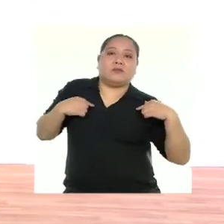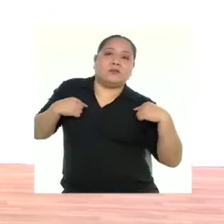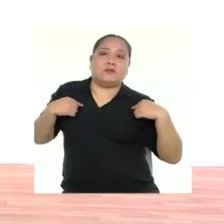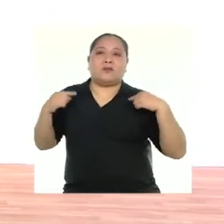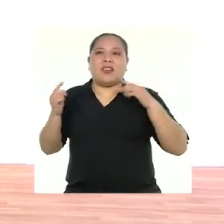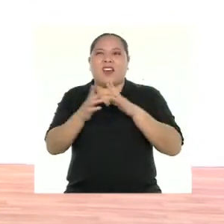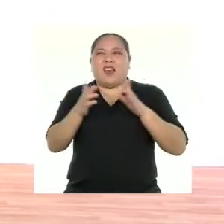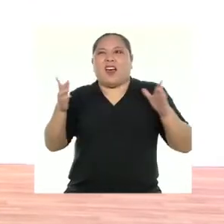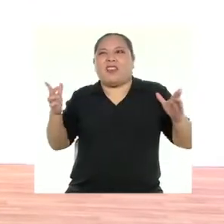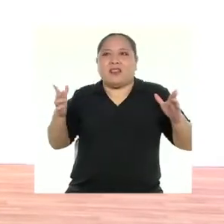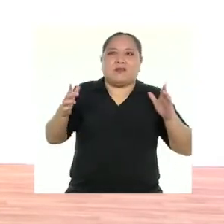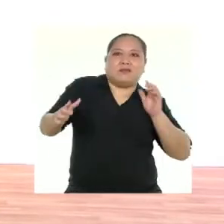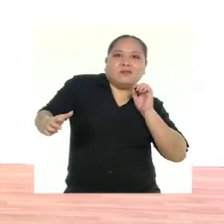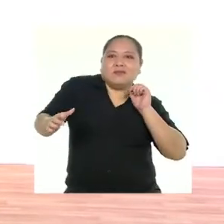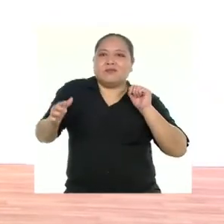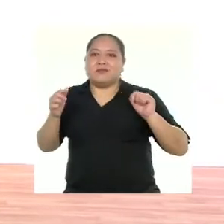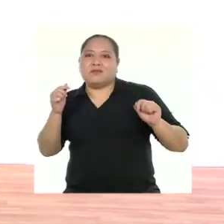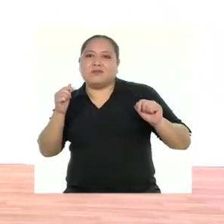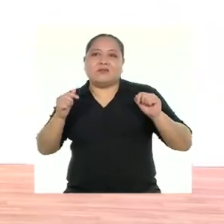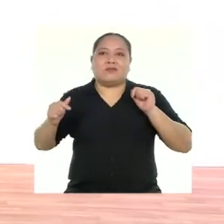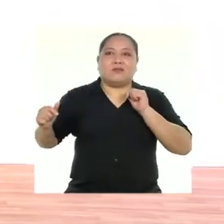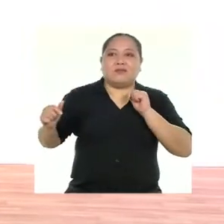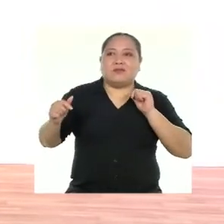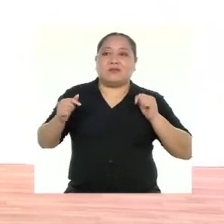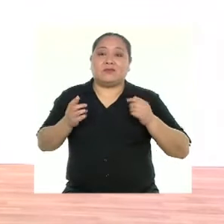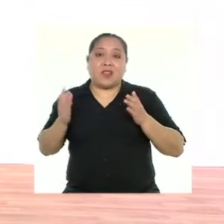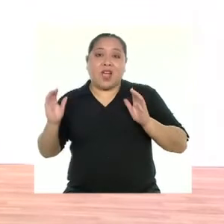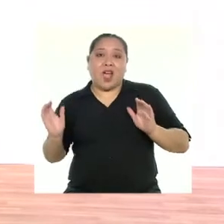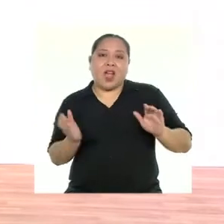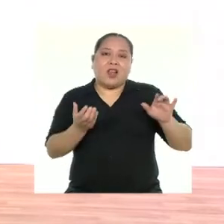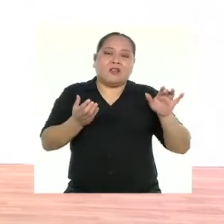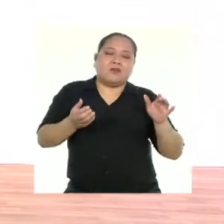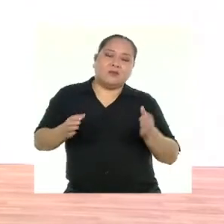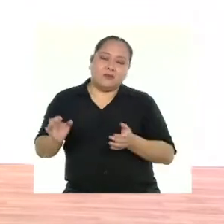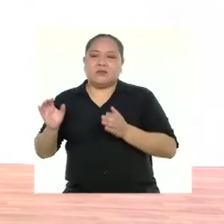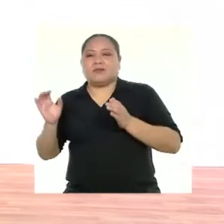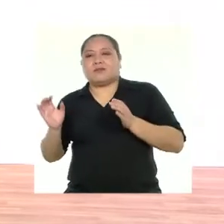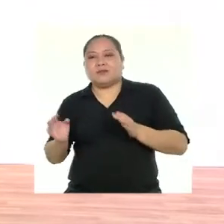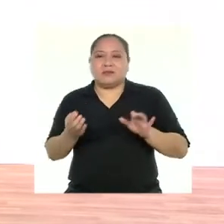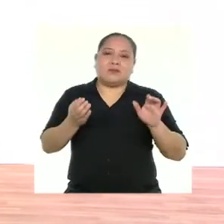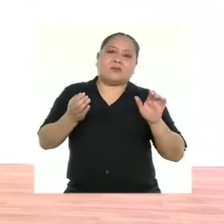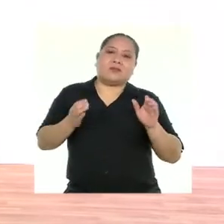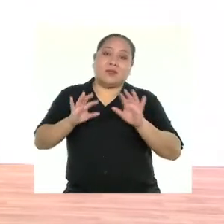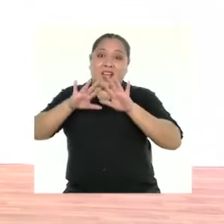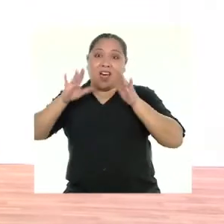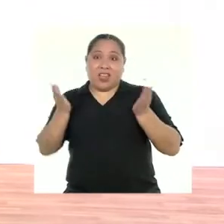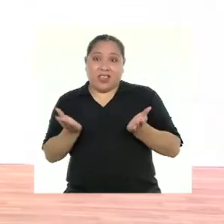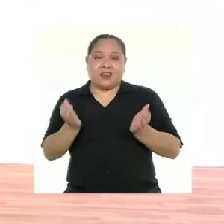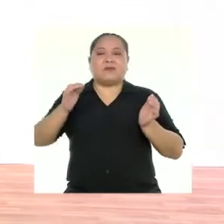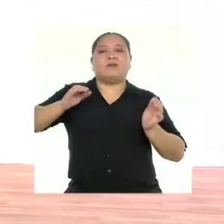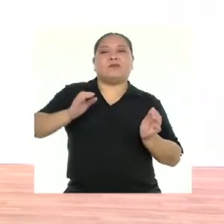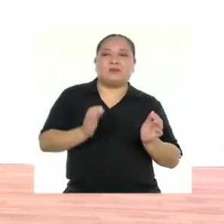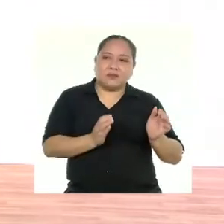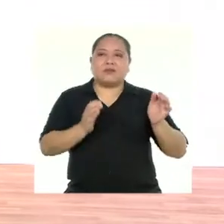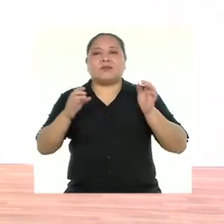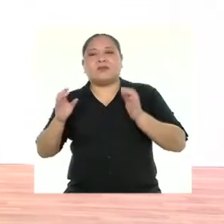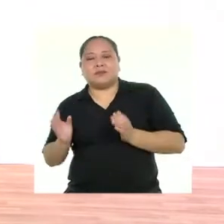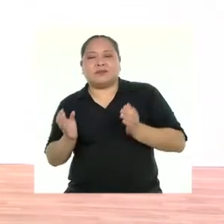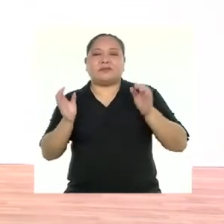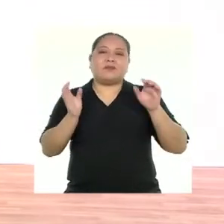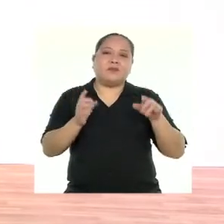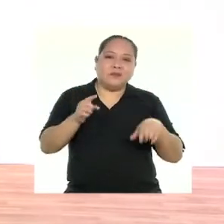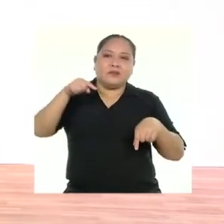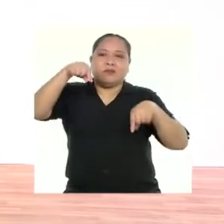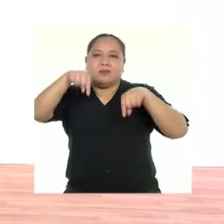Más grande. Y cadera. Relajo. Relajo. Vamos relajando. Por último,